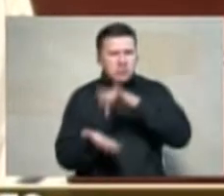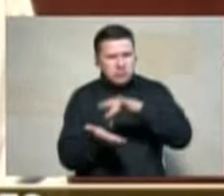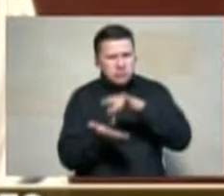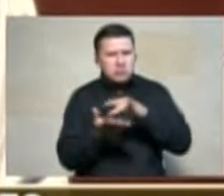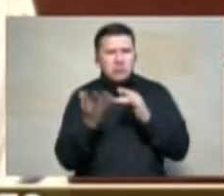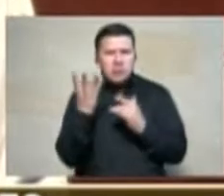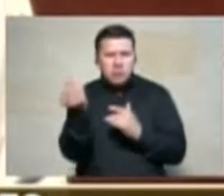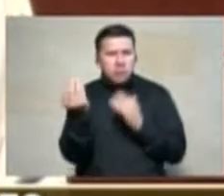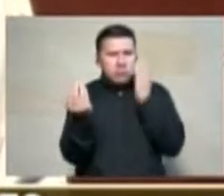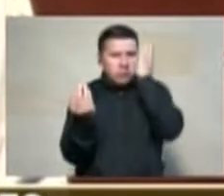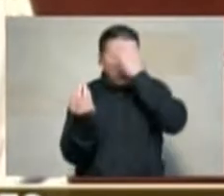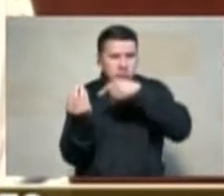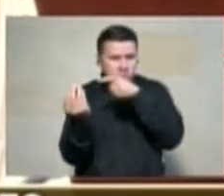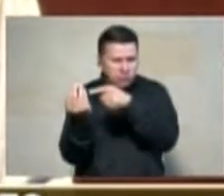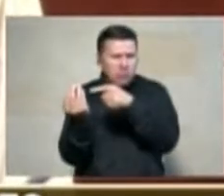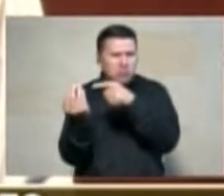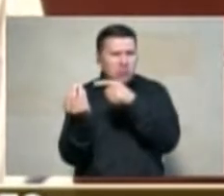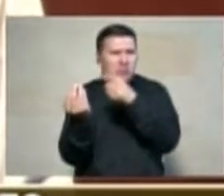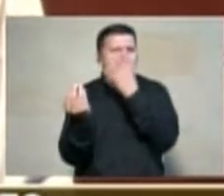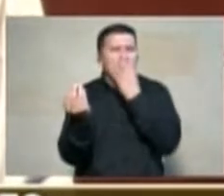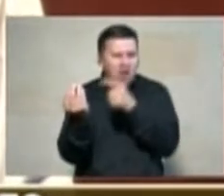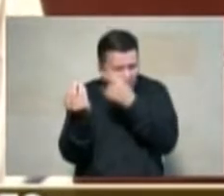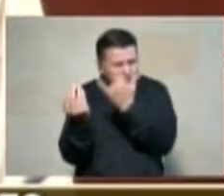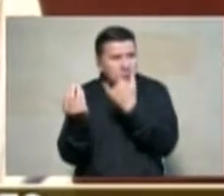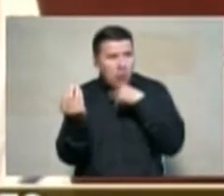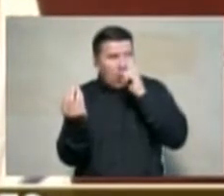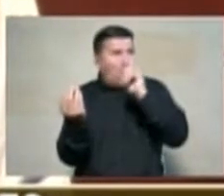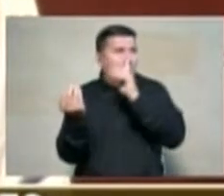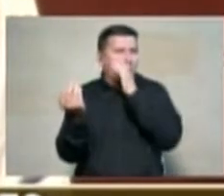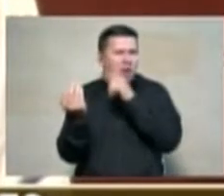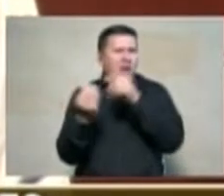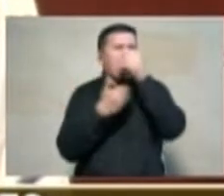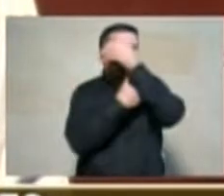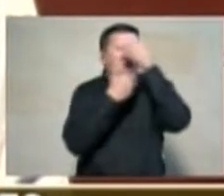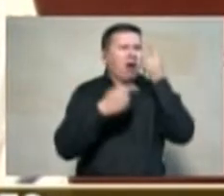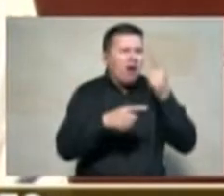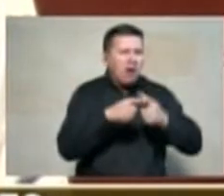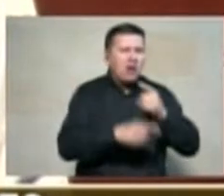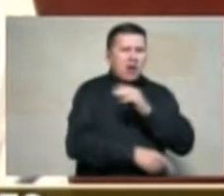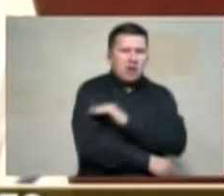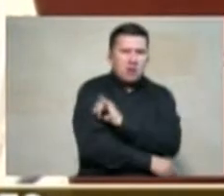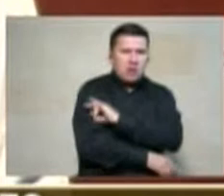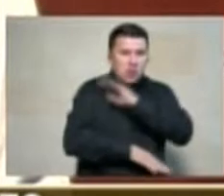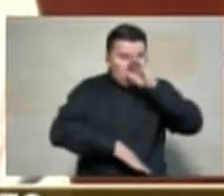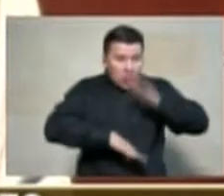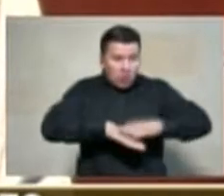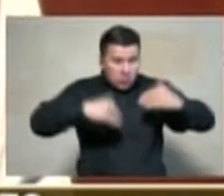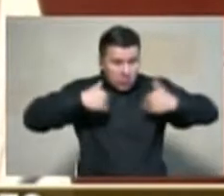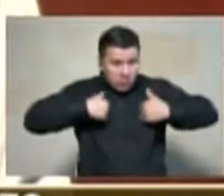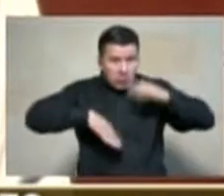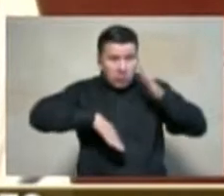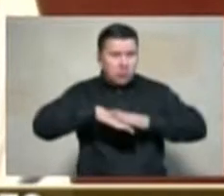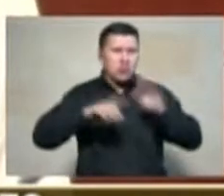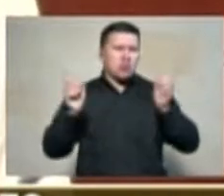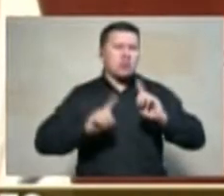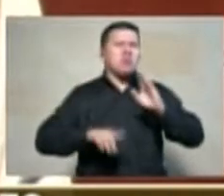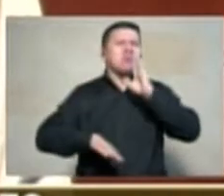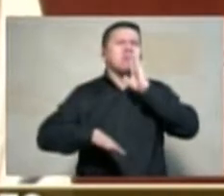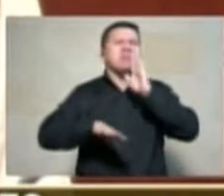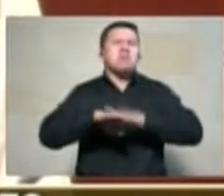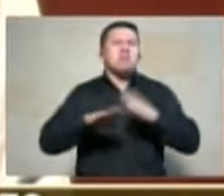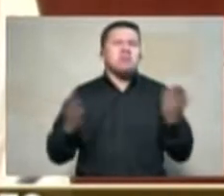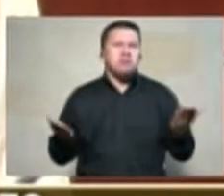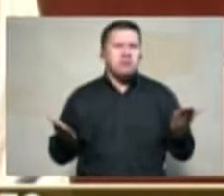de agrupos al margen de la ley guerrillas y paramilitares pero esa culpa no fue de nosotros esa culpa